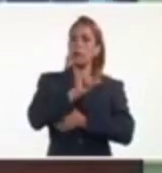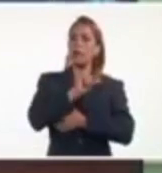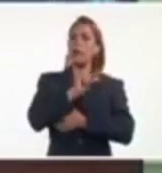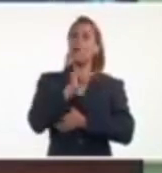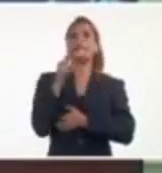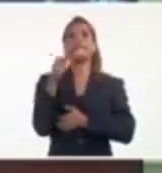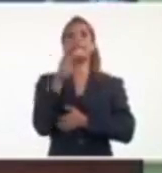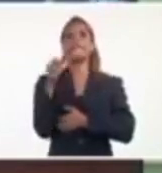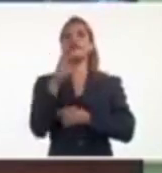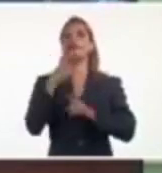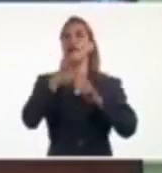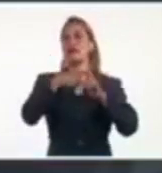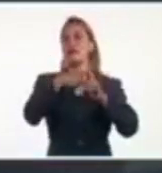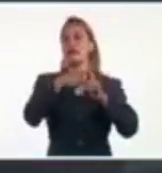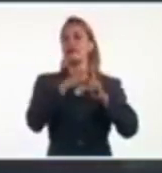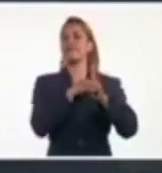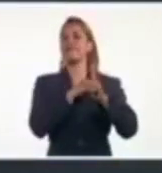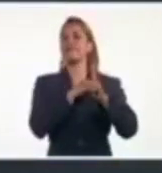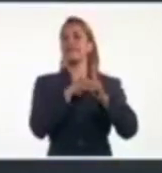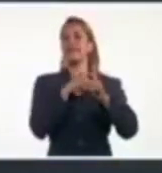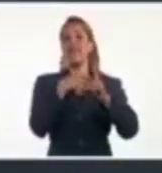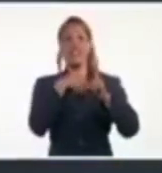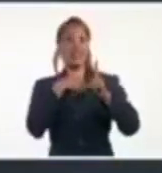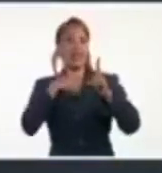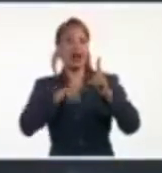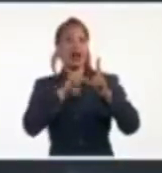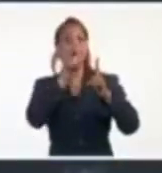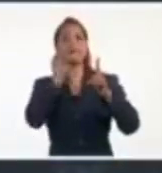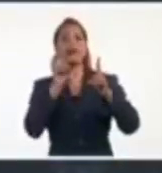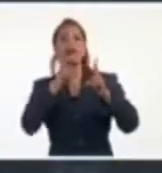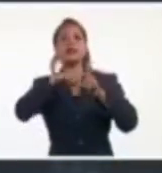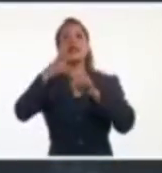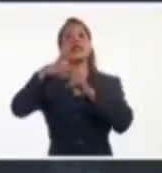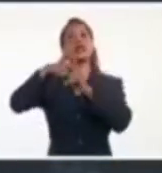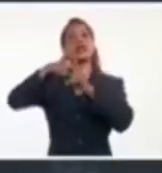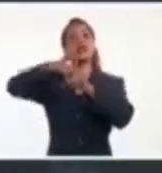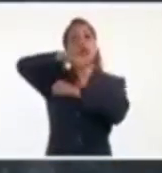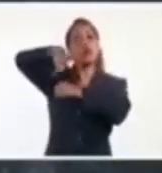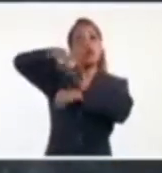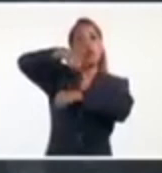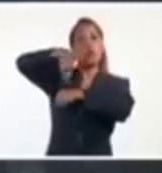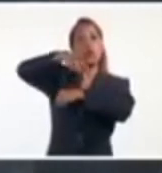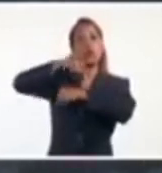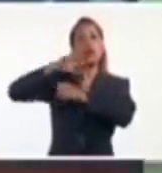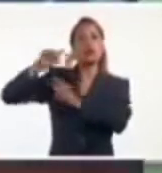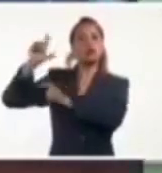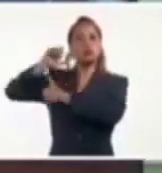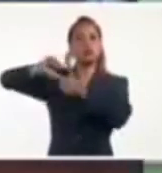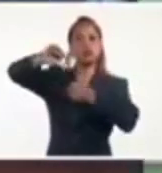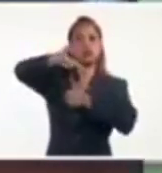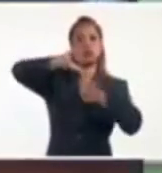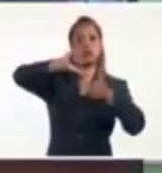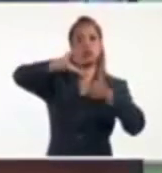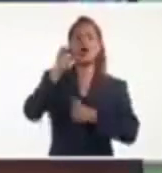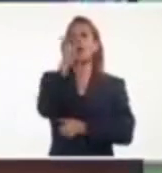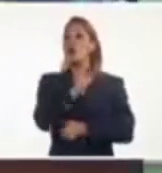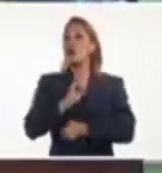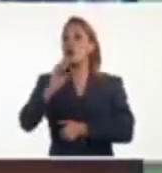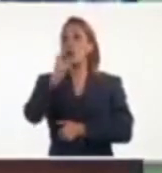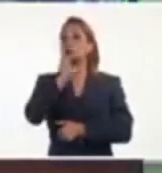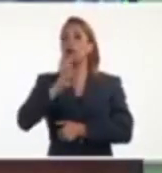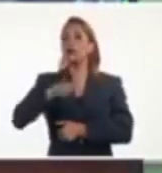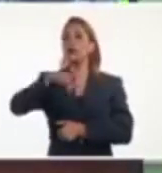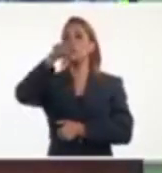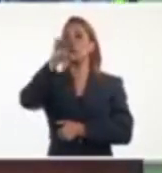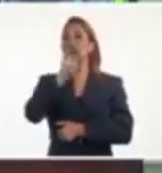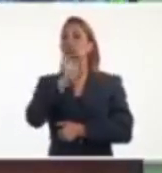la mitad. Tiene 20 kilómetros por hora solamente de traslación al oeste-noroeste.